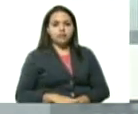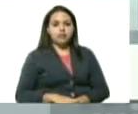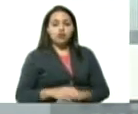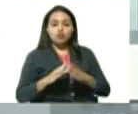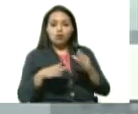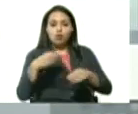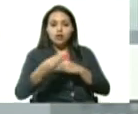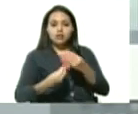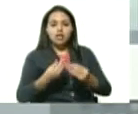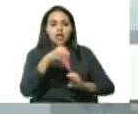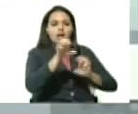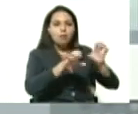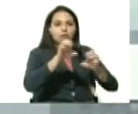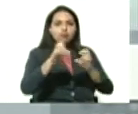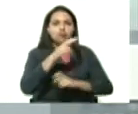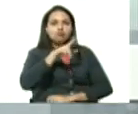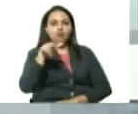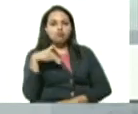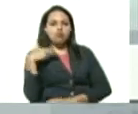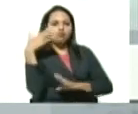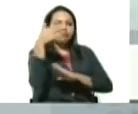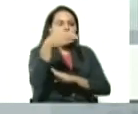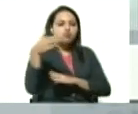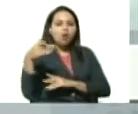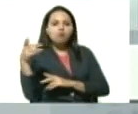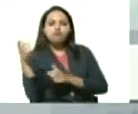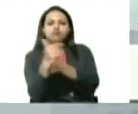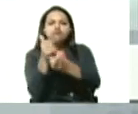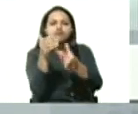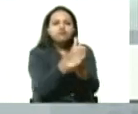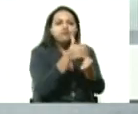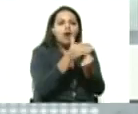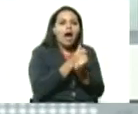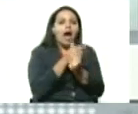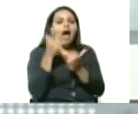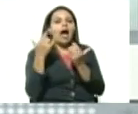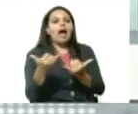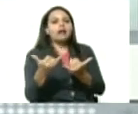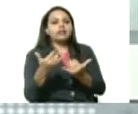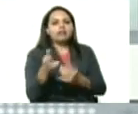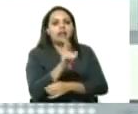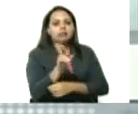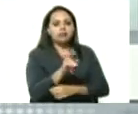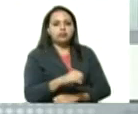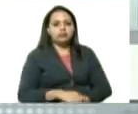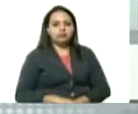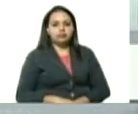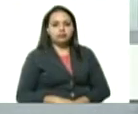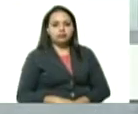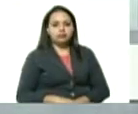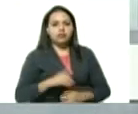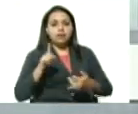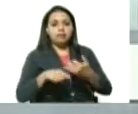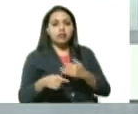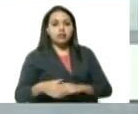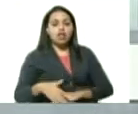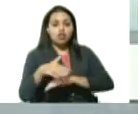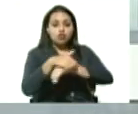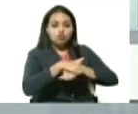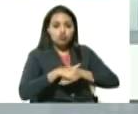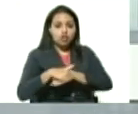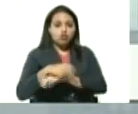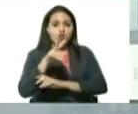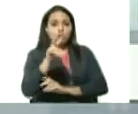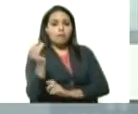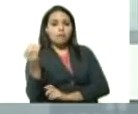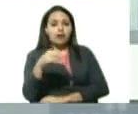dicho nosotros vamos a la búsqueda de los casos para agarrarlo de forma temprana luego nos vamos al estado Trujillo y allí tenemos dos